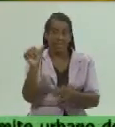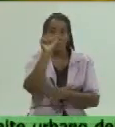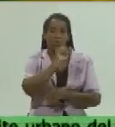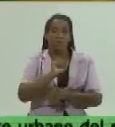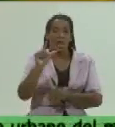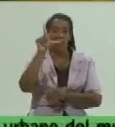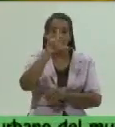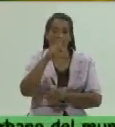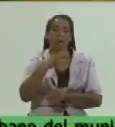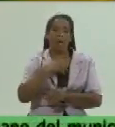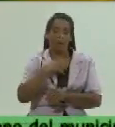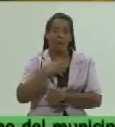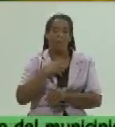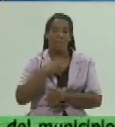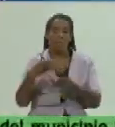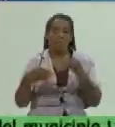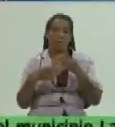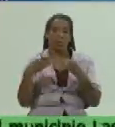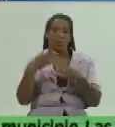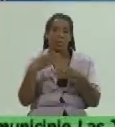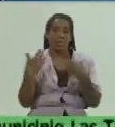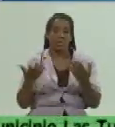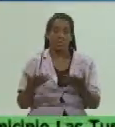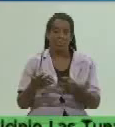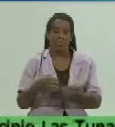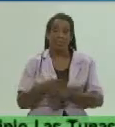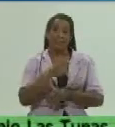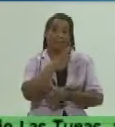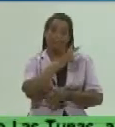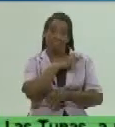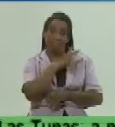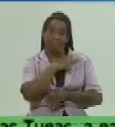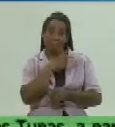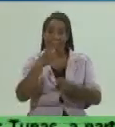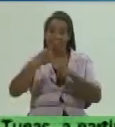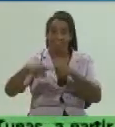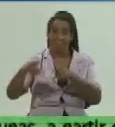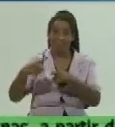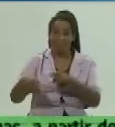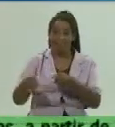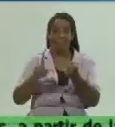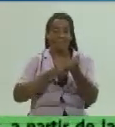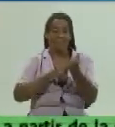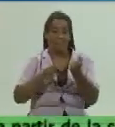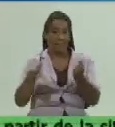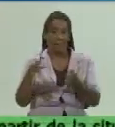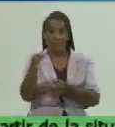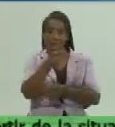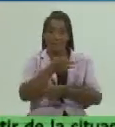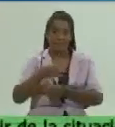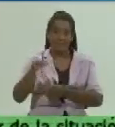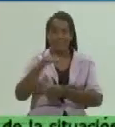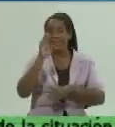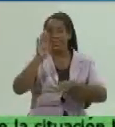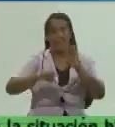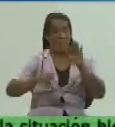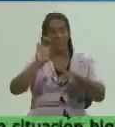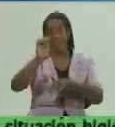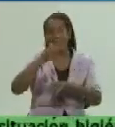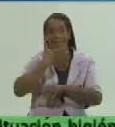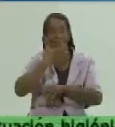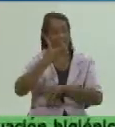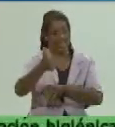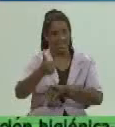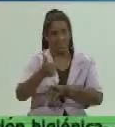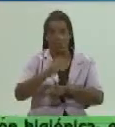construyéndolo todo esa creatividad a las autoridades de los territorios de la provincia de los municipios de ahí depende el éxito está en manos